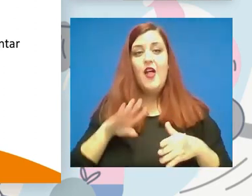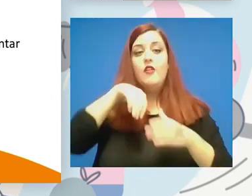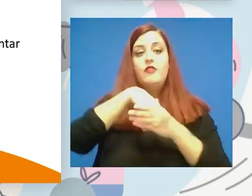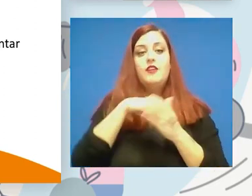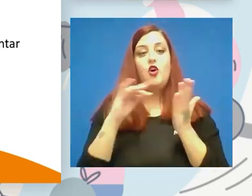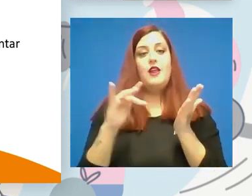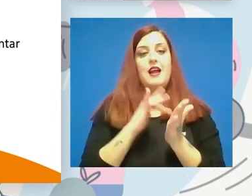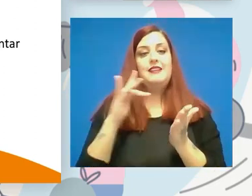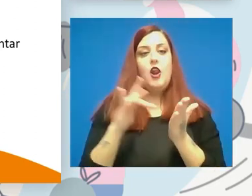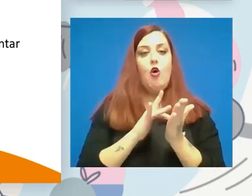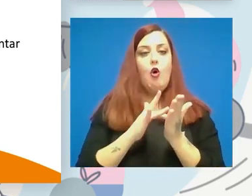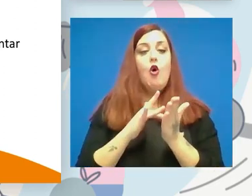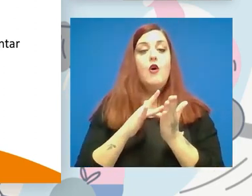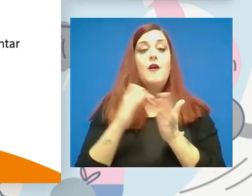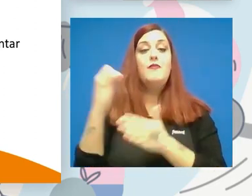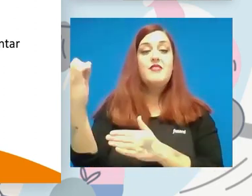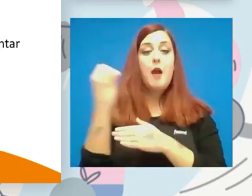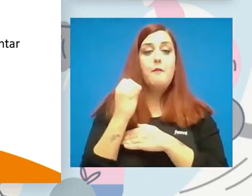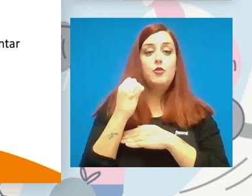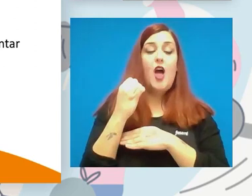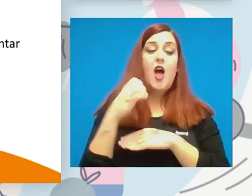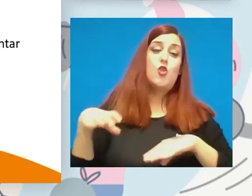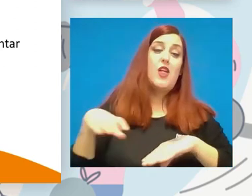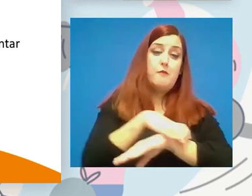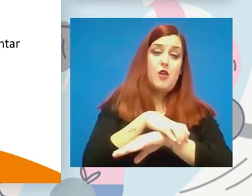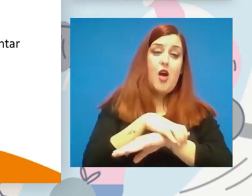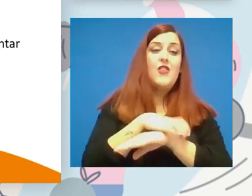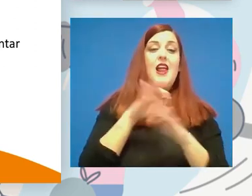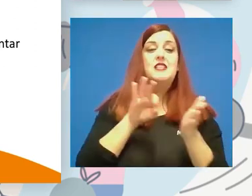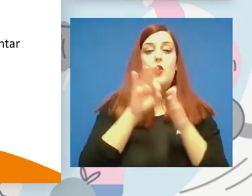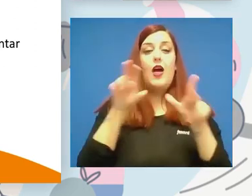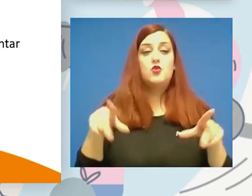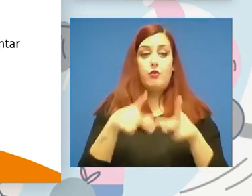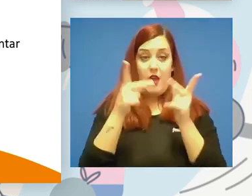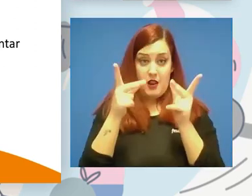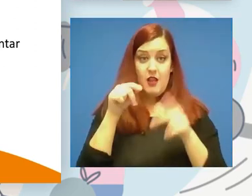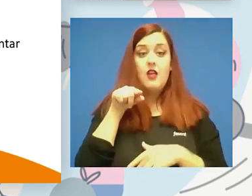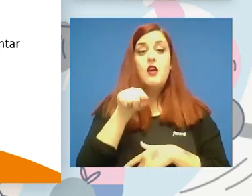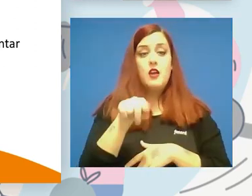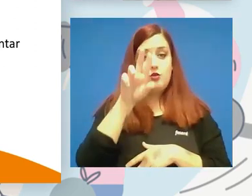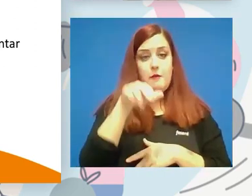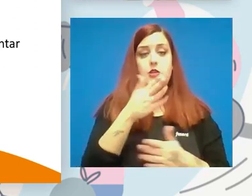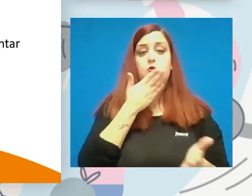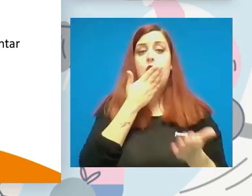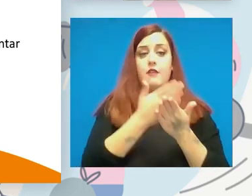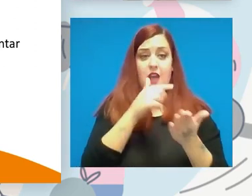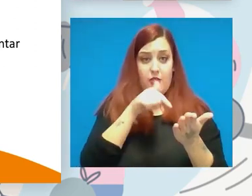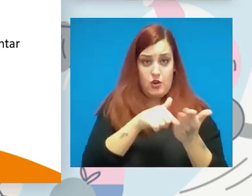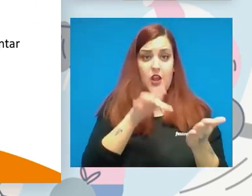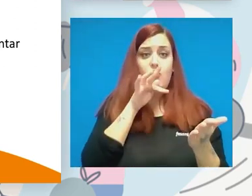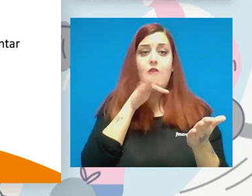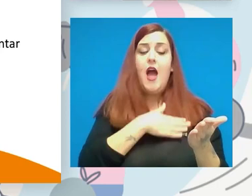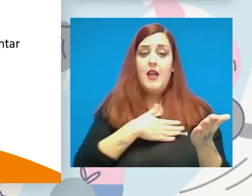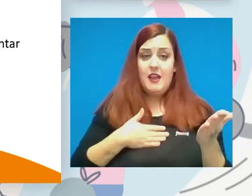prestaciones ortoprotésicas de la seguridad social. Esa es una de las reivindicaciones que nos queda pendiente fuera de